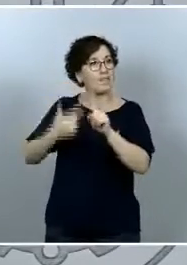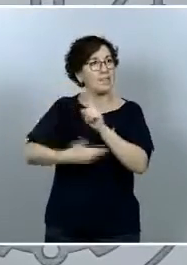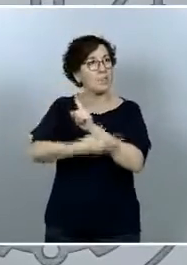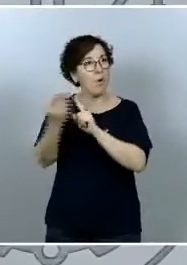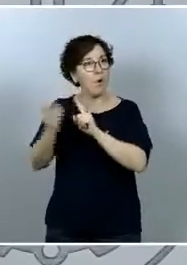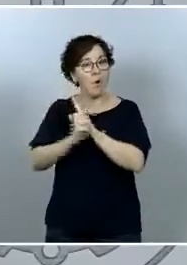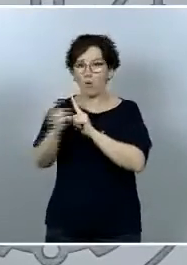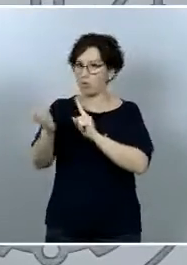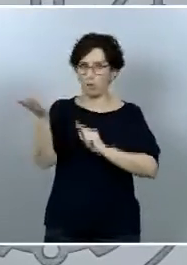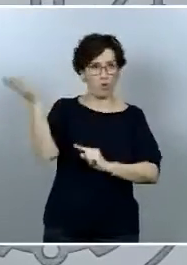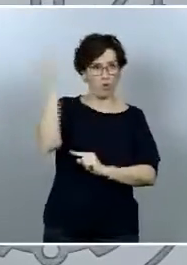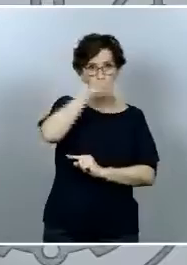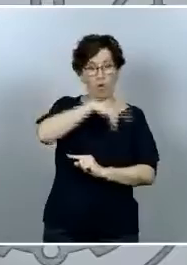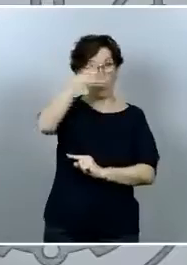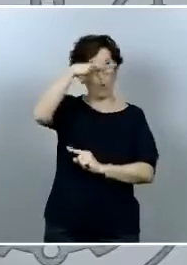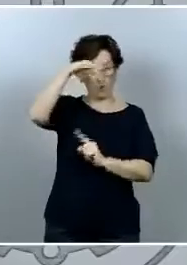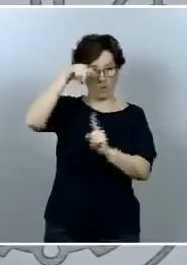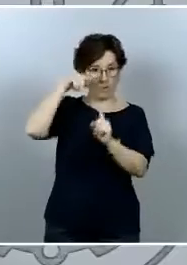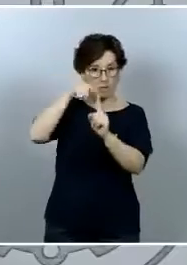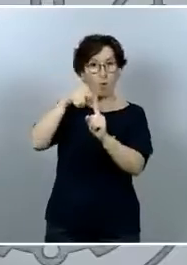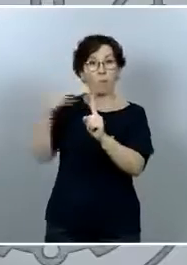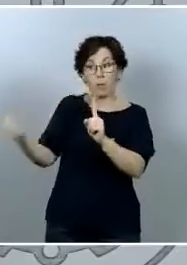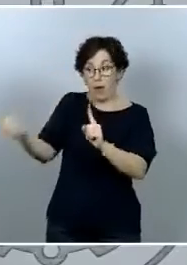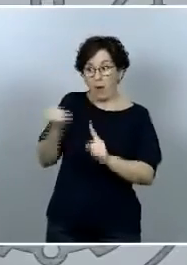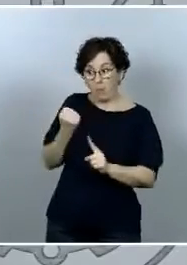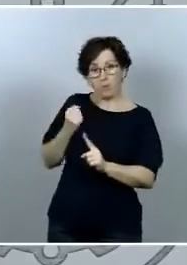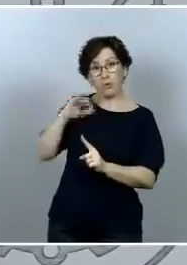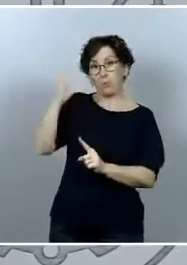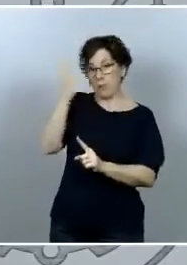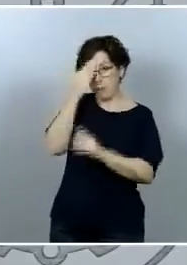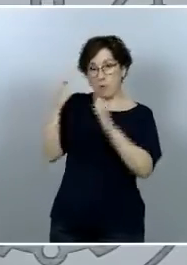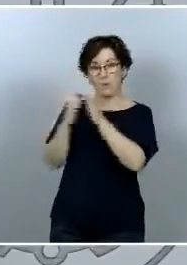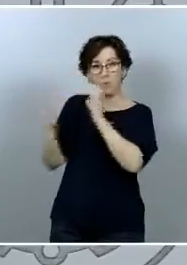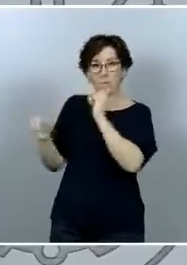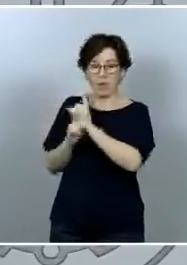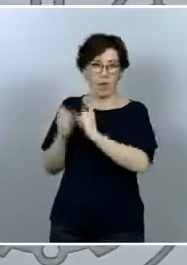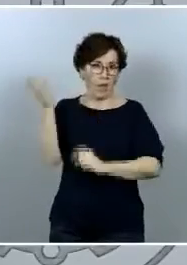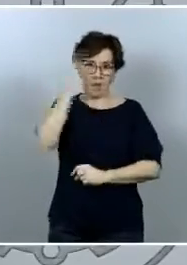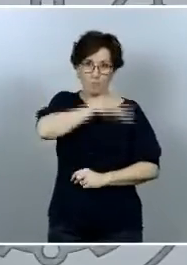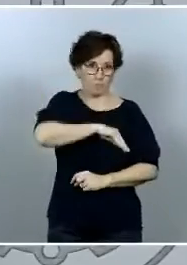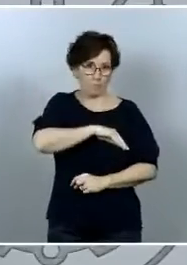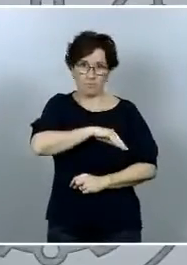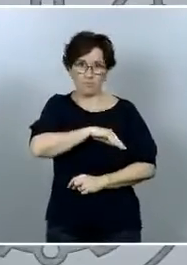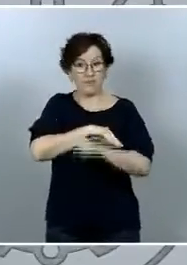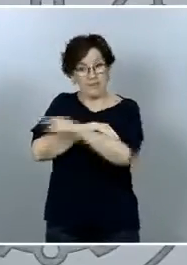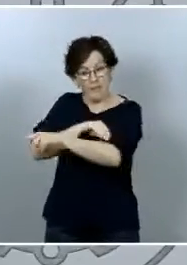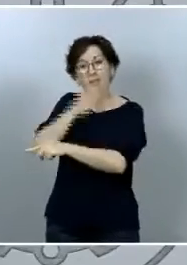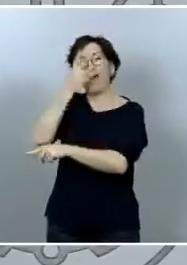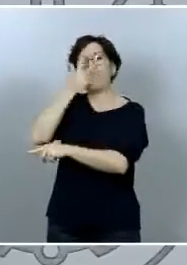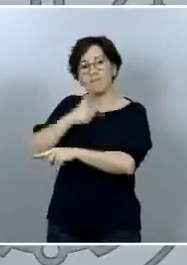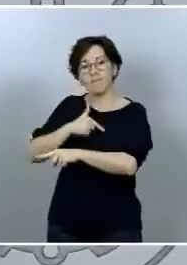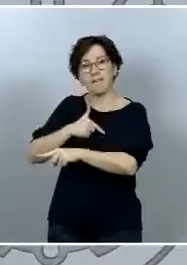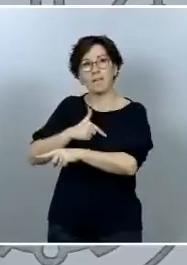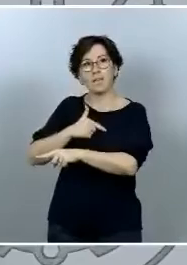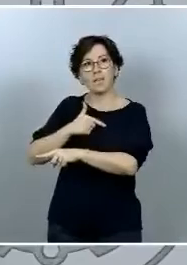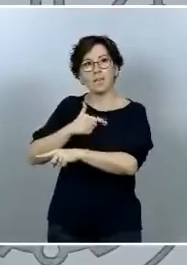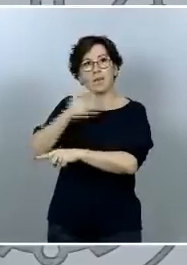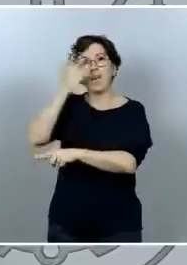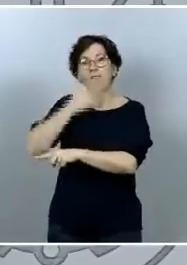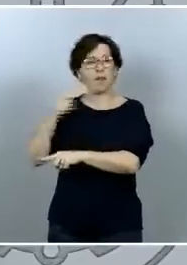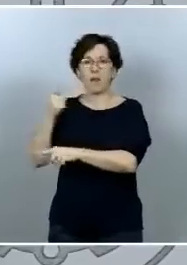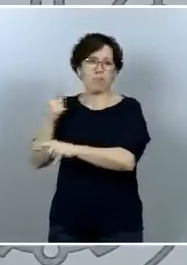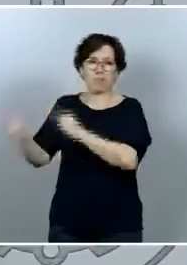embargo no ha contado con el apoyo del principal partido de la oposición que ha preferido hacer frente común